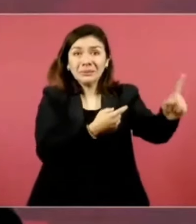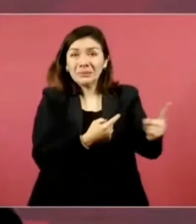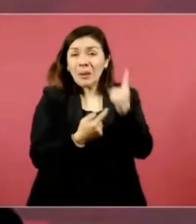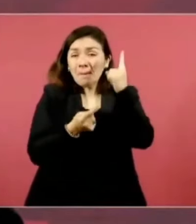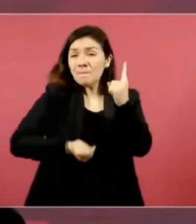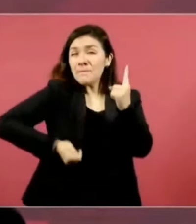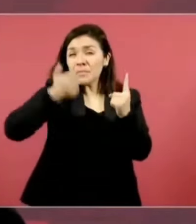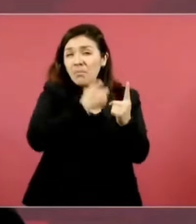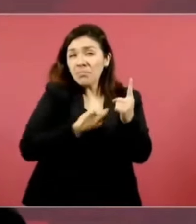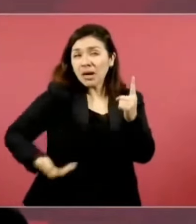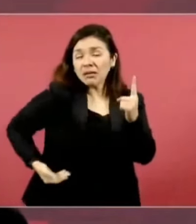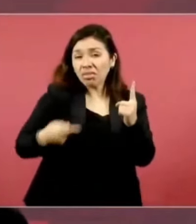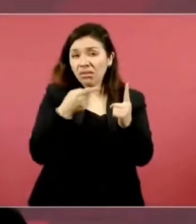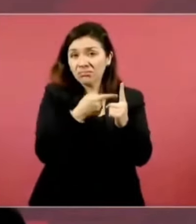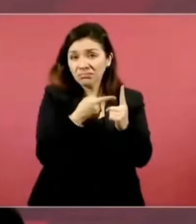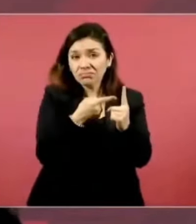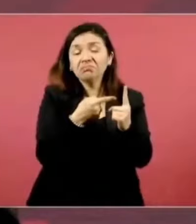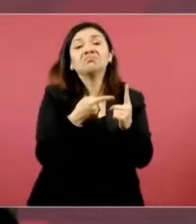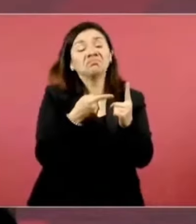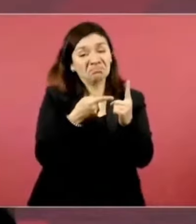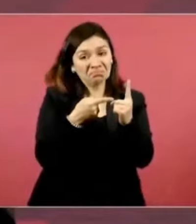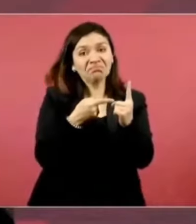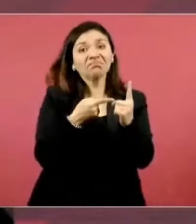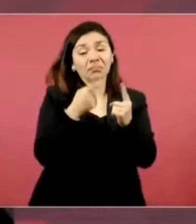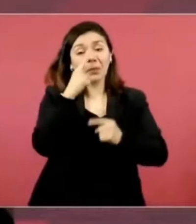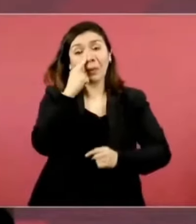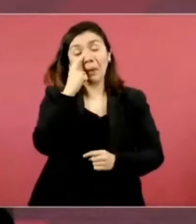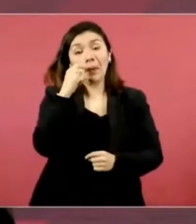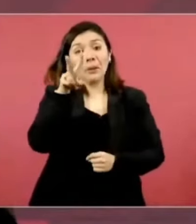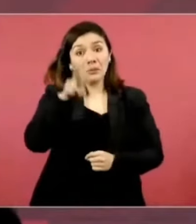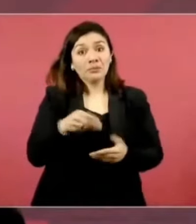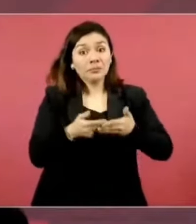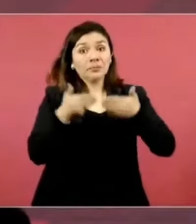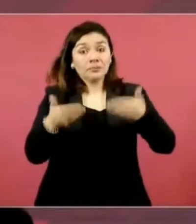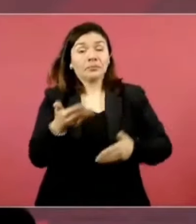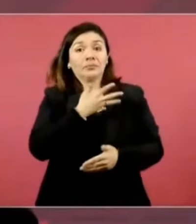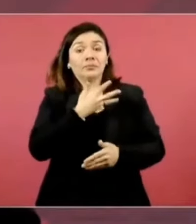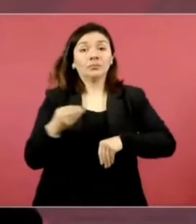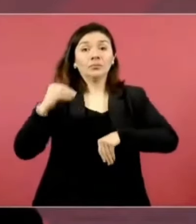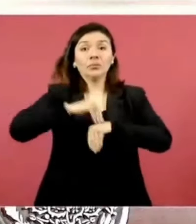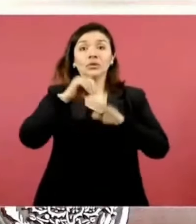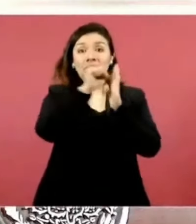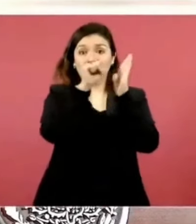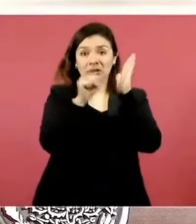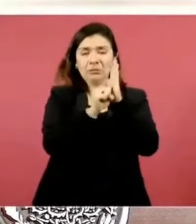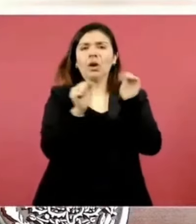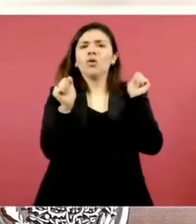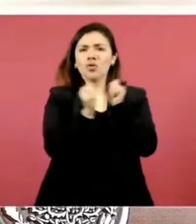porque ahora hay un sistema en donde se hace la solicitud